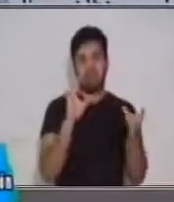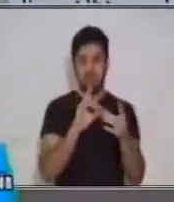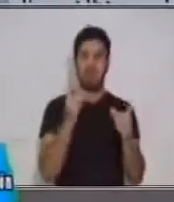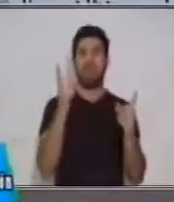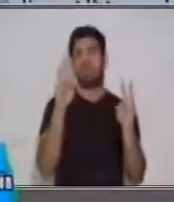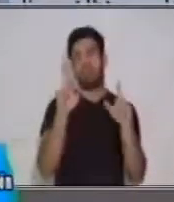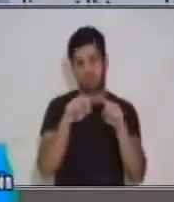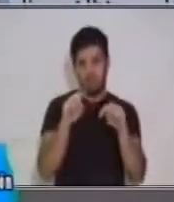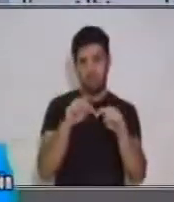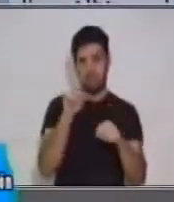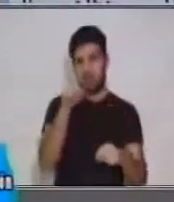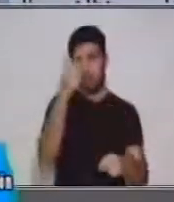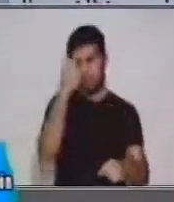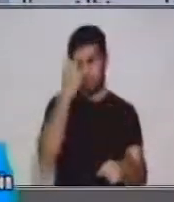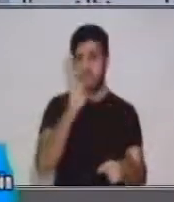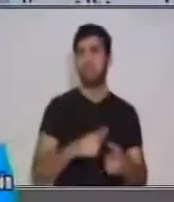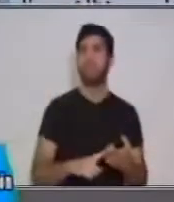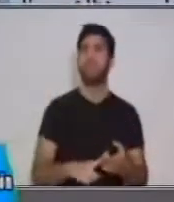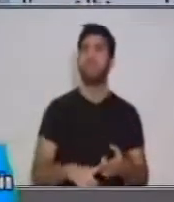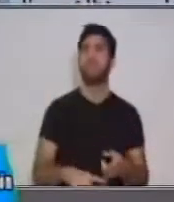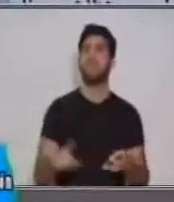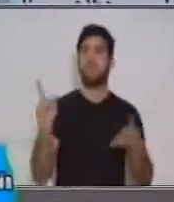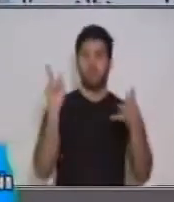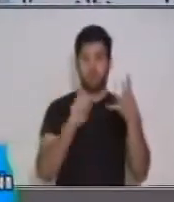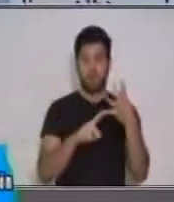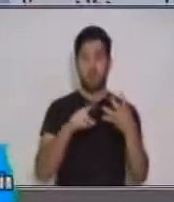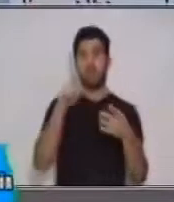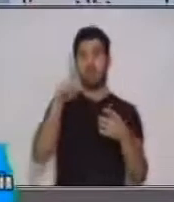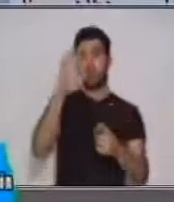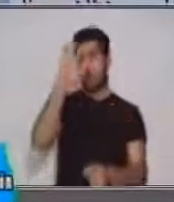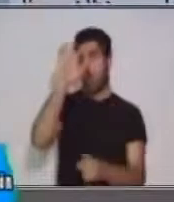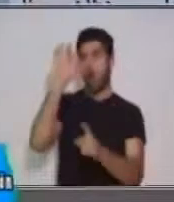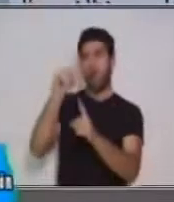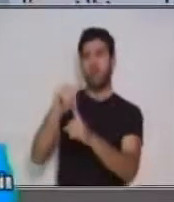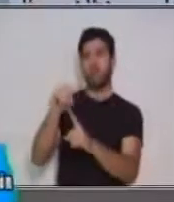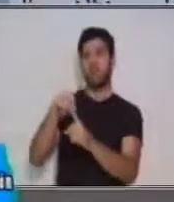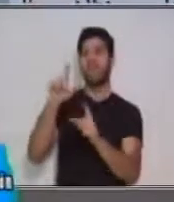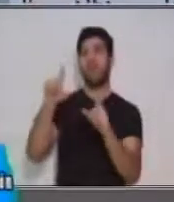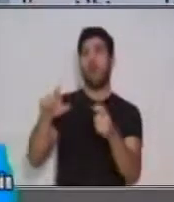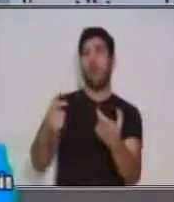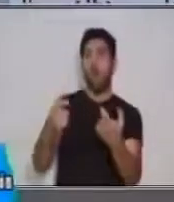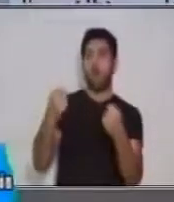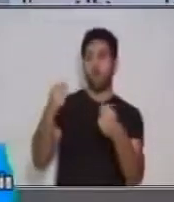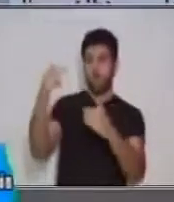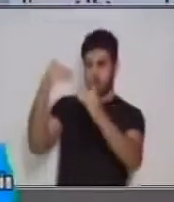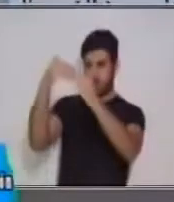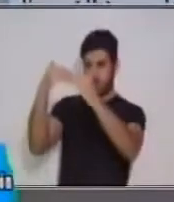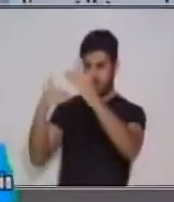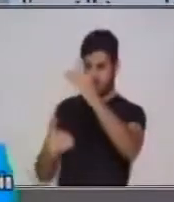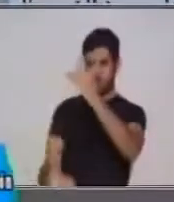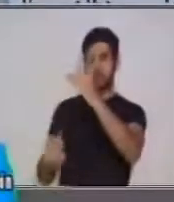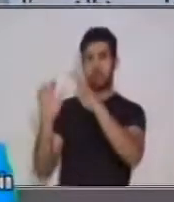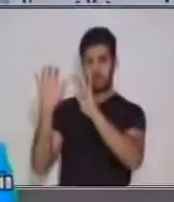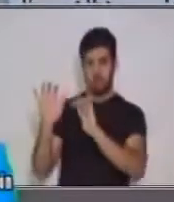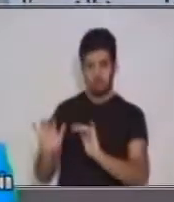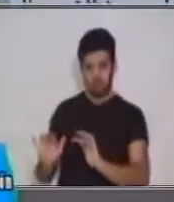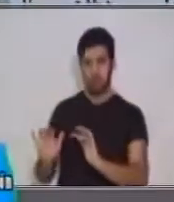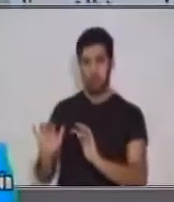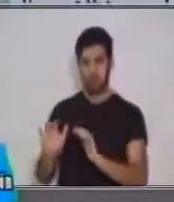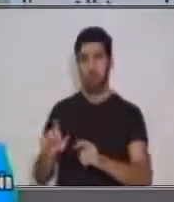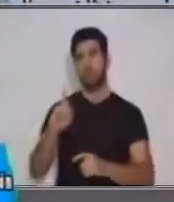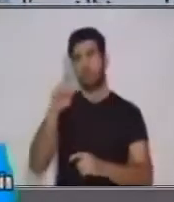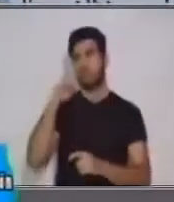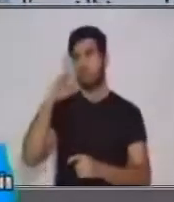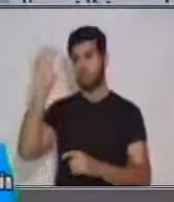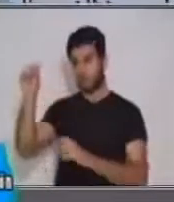¿verdad? Luego están los objetivos, son las finalidades que va a perseguir el escrito, pero en este caso solo podemos tomar